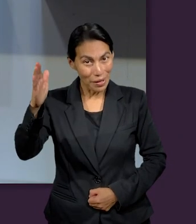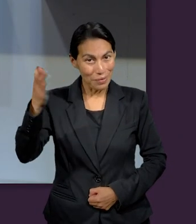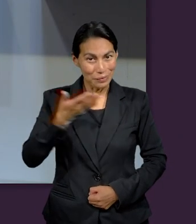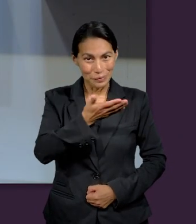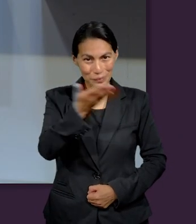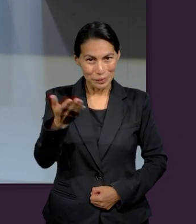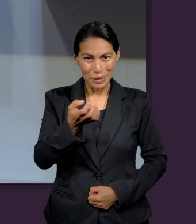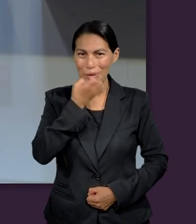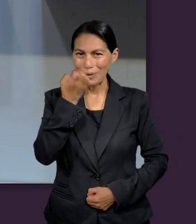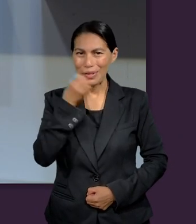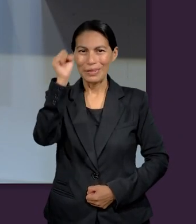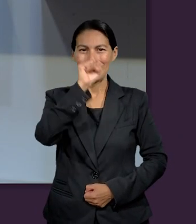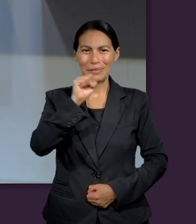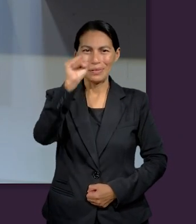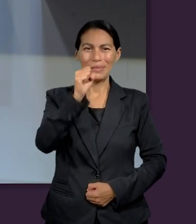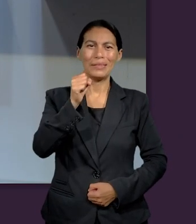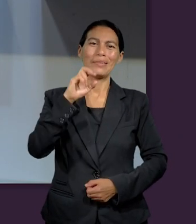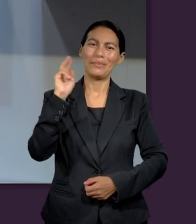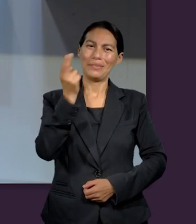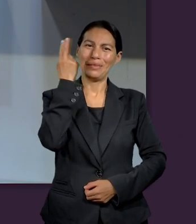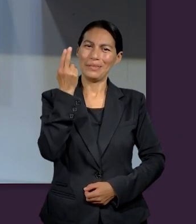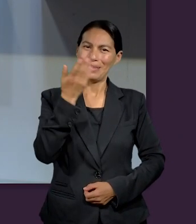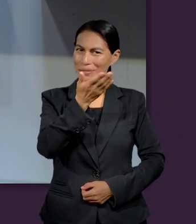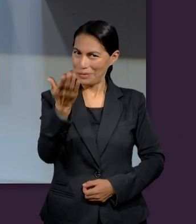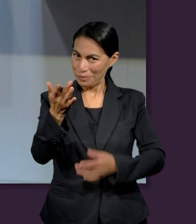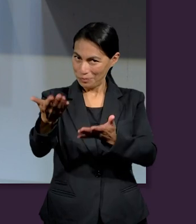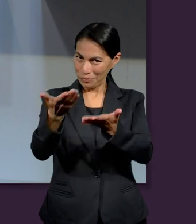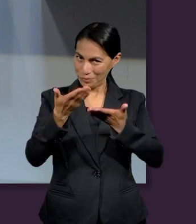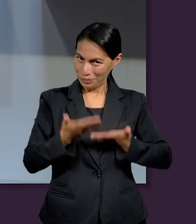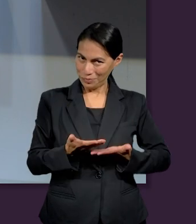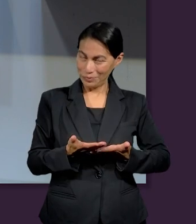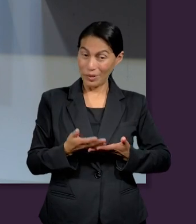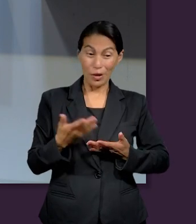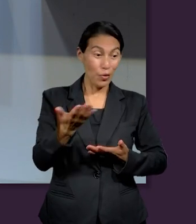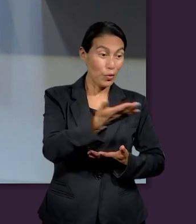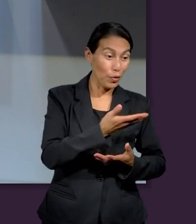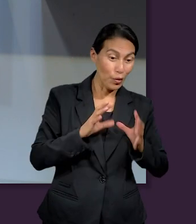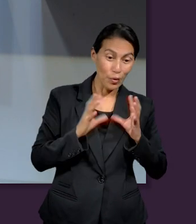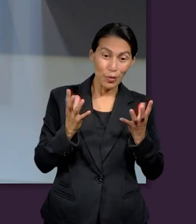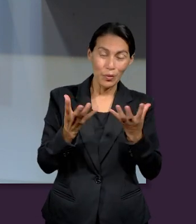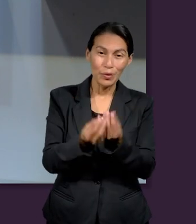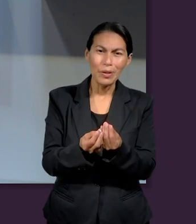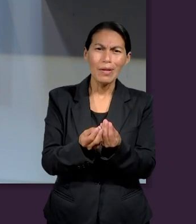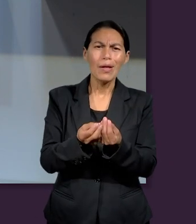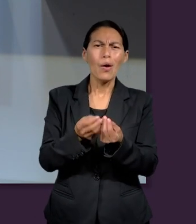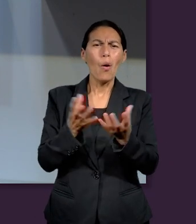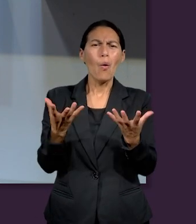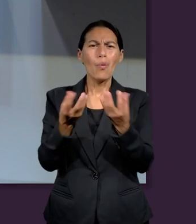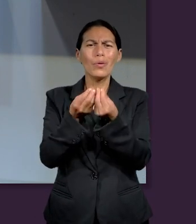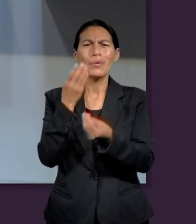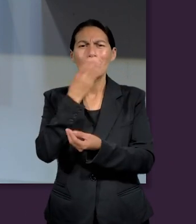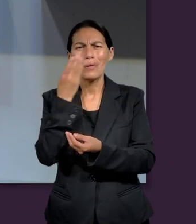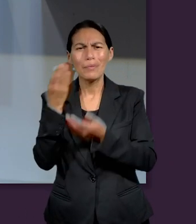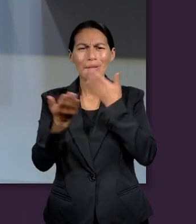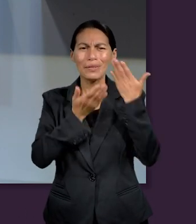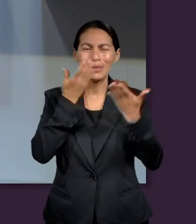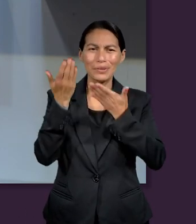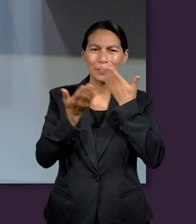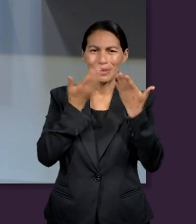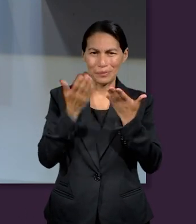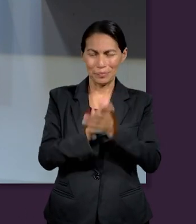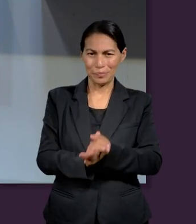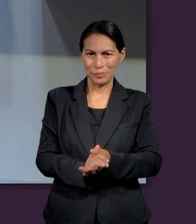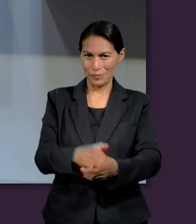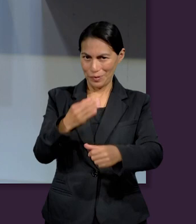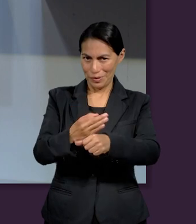Hola, bienvenidos a la Escuela Sabática Universitaria. Estamos reunidos para estudiar juntos la Palabra de Dios. Déjenme